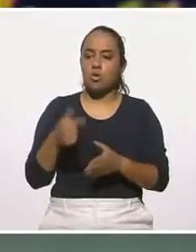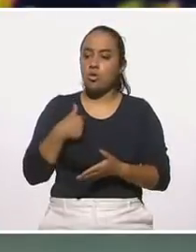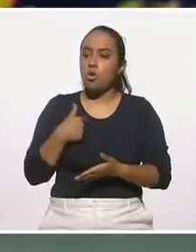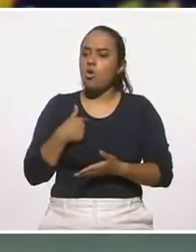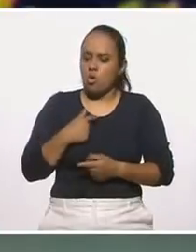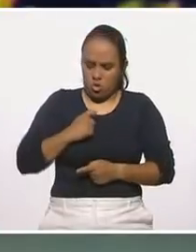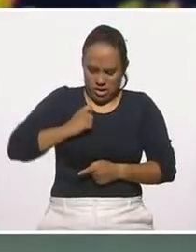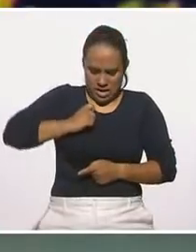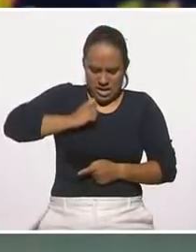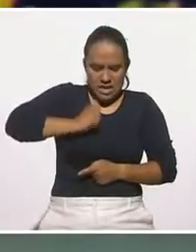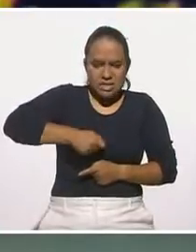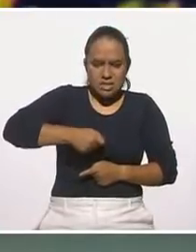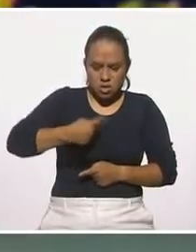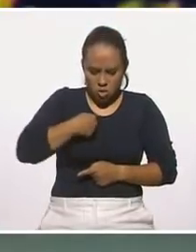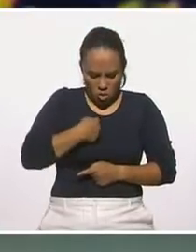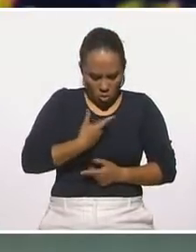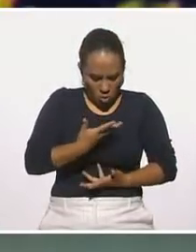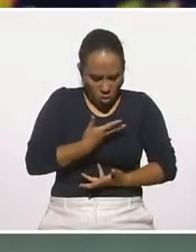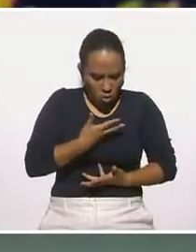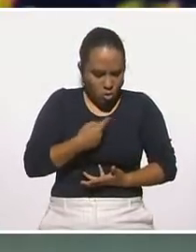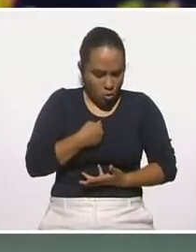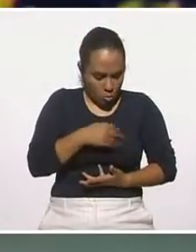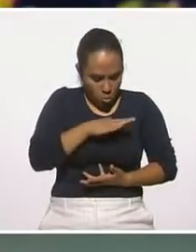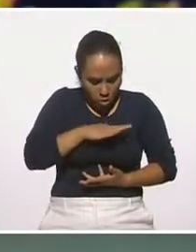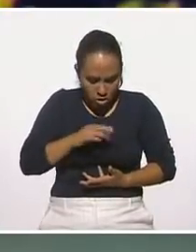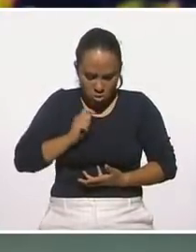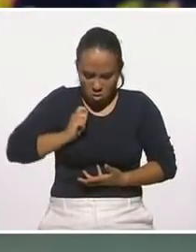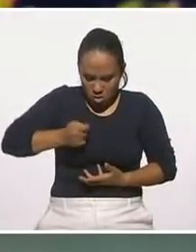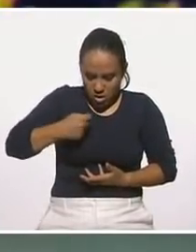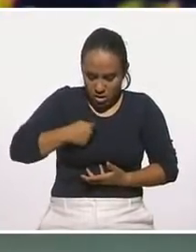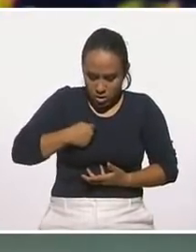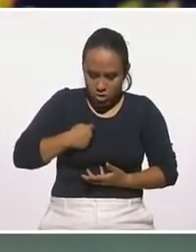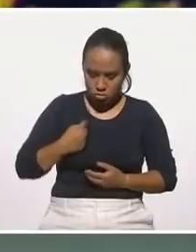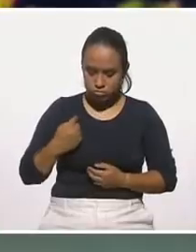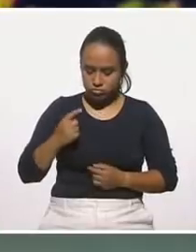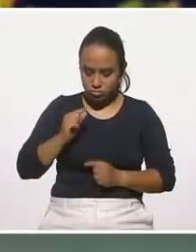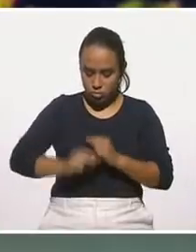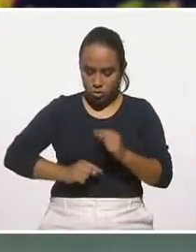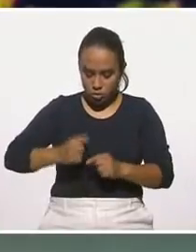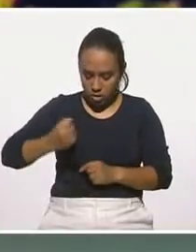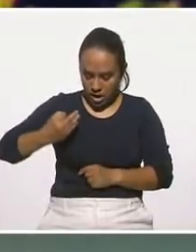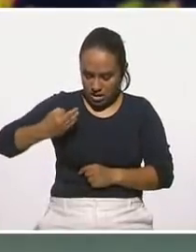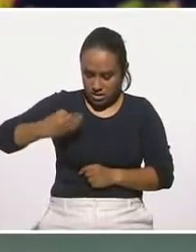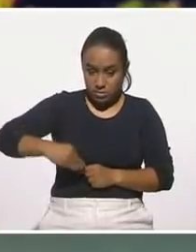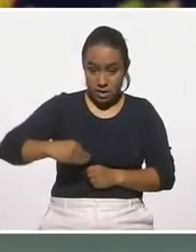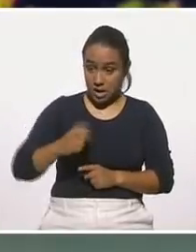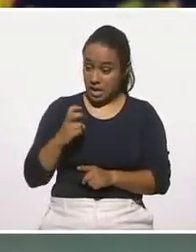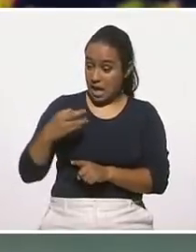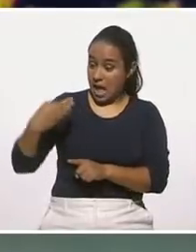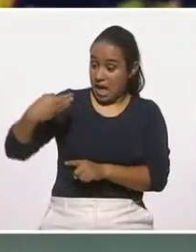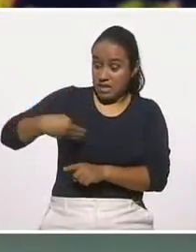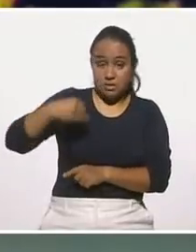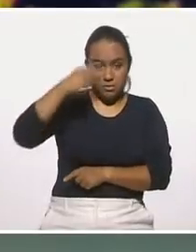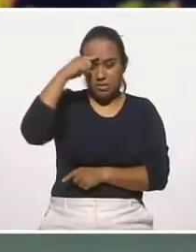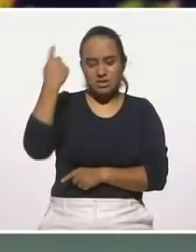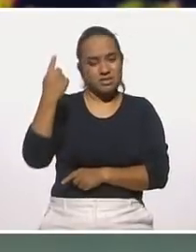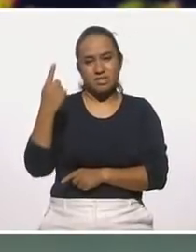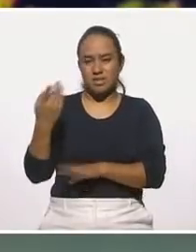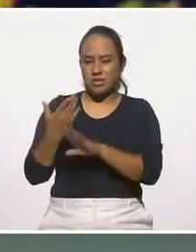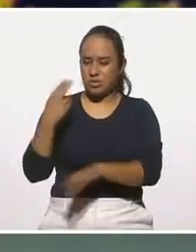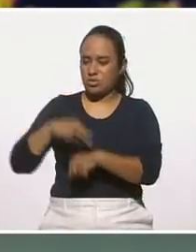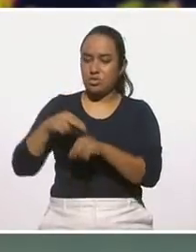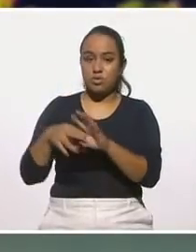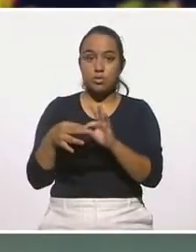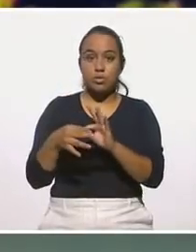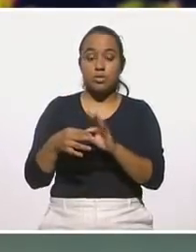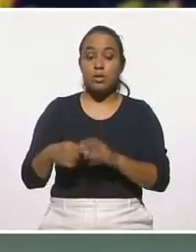¿Yo quién soy? ¿Yo qué tengo? ¿Yo qué puedo? ¿Yo qué soy? Y empiezas a aceptar. Aceptar no es fácil, como bien decía también el doctor. Nunca